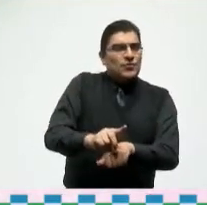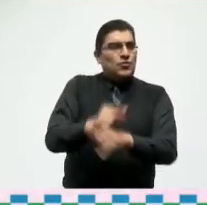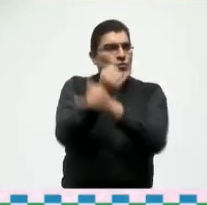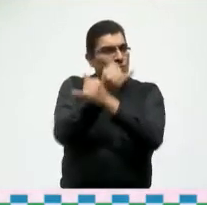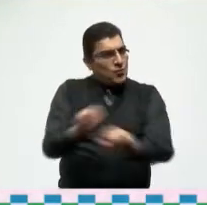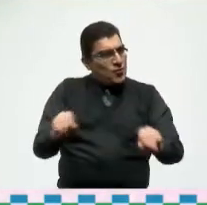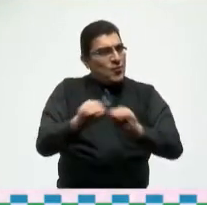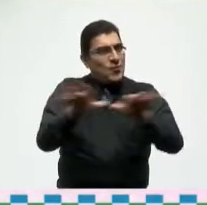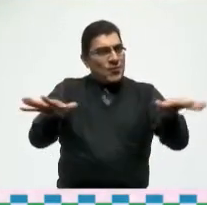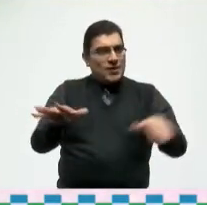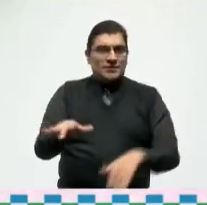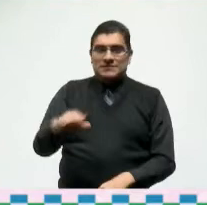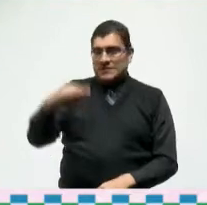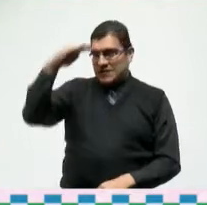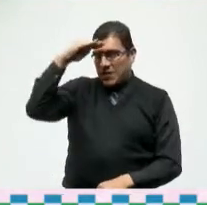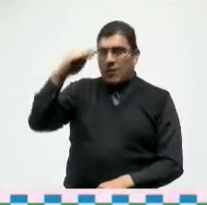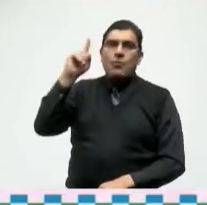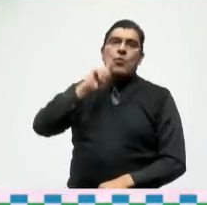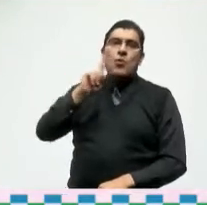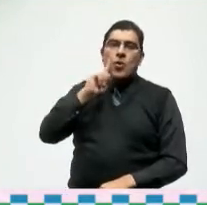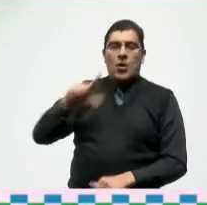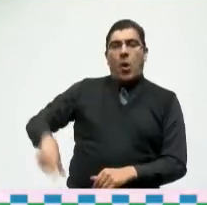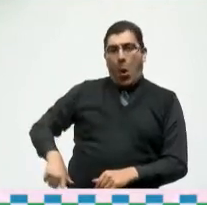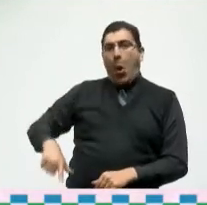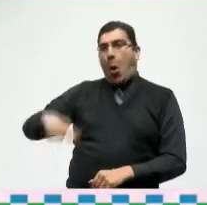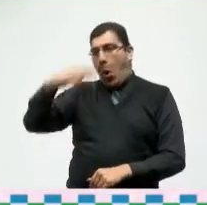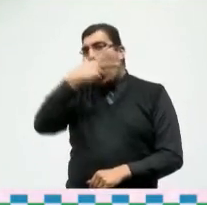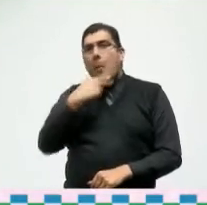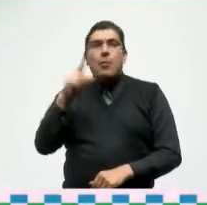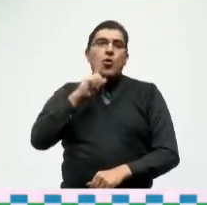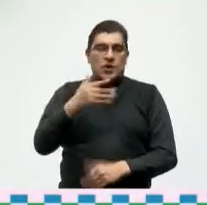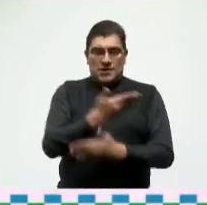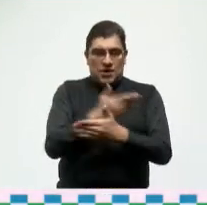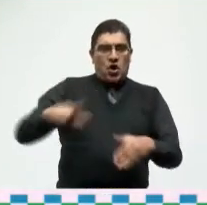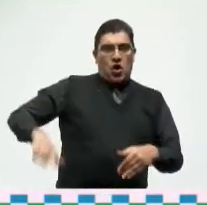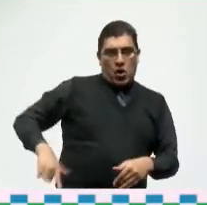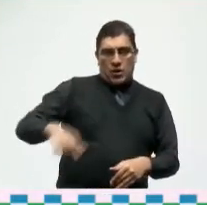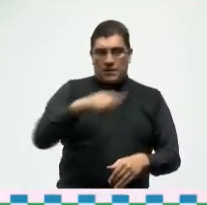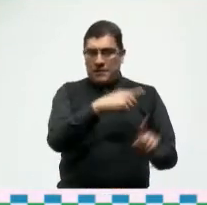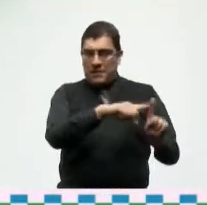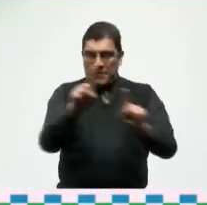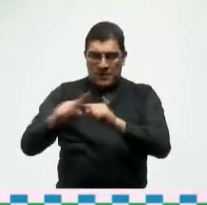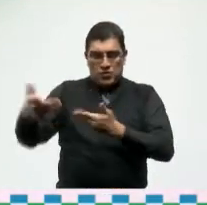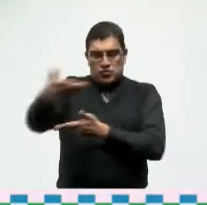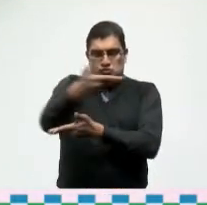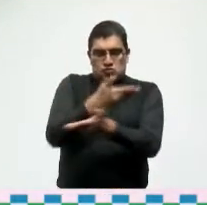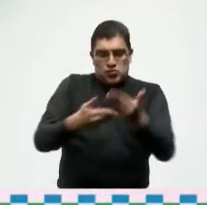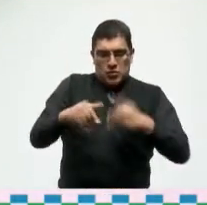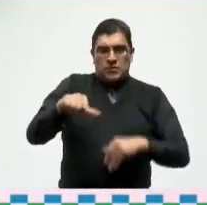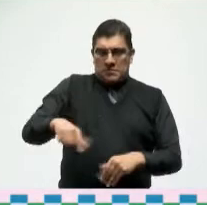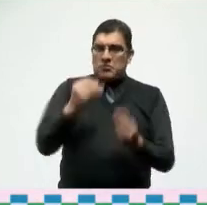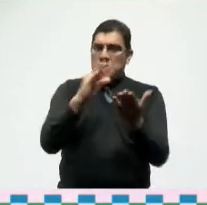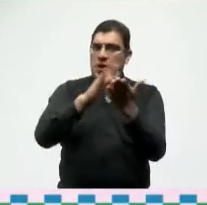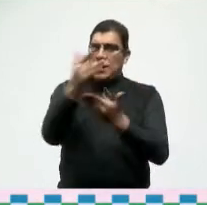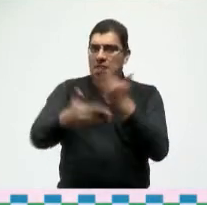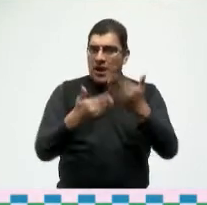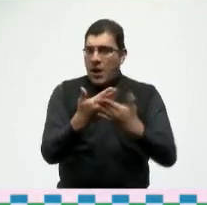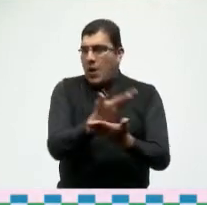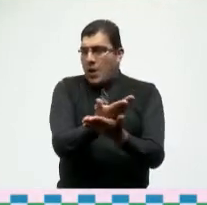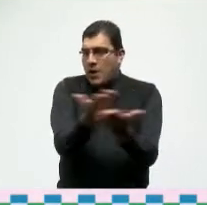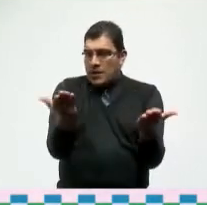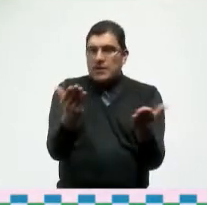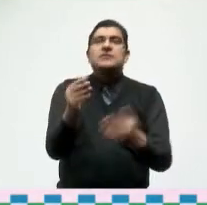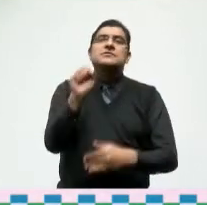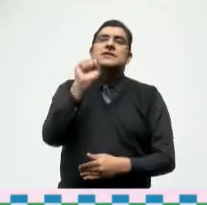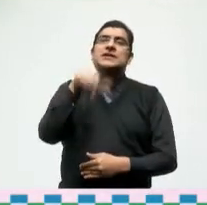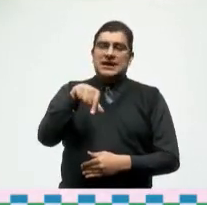a las señoras gobernadoras jefas de gobierno señores gobernadores que nos acompañan muchísimas gracias en especial también quiero agradecer